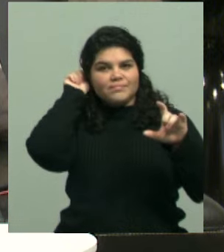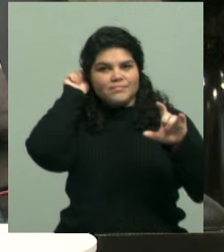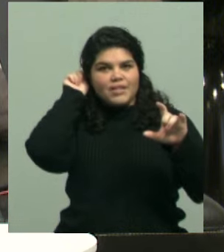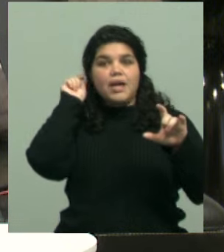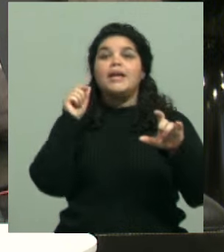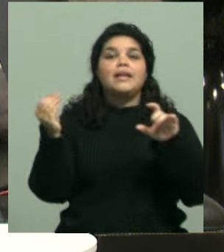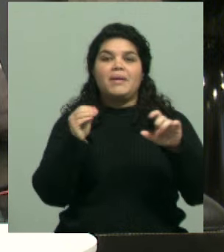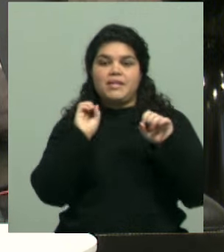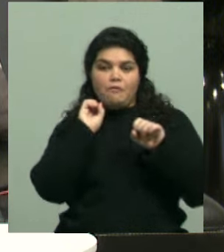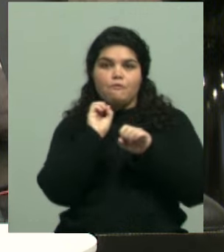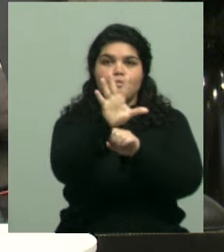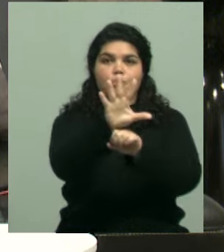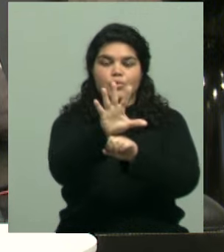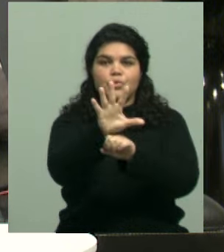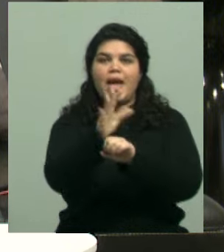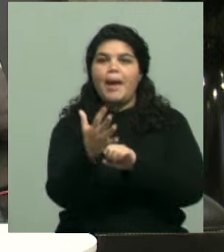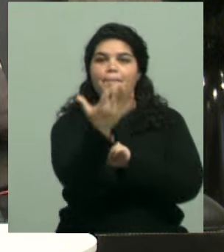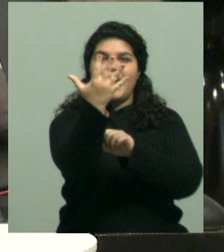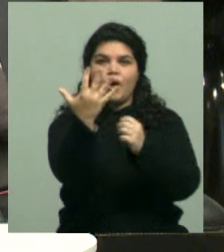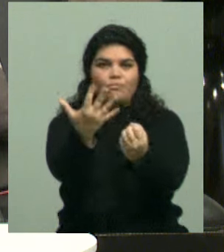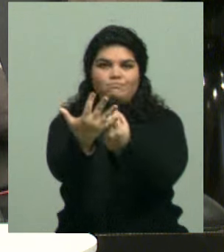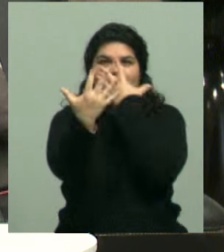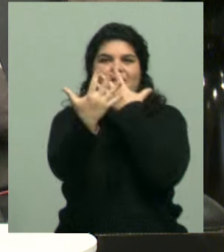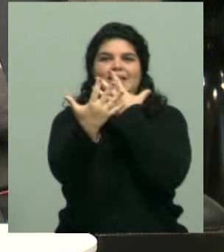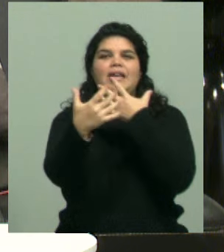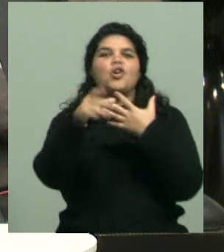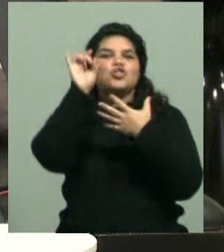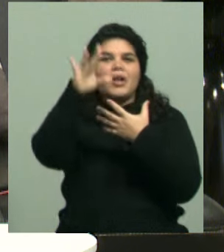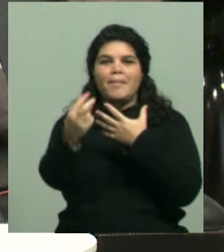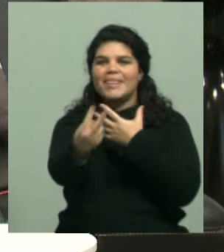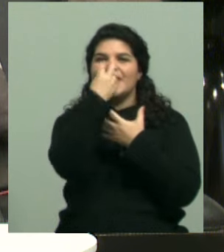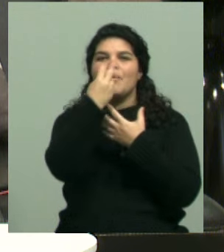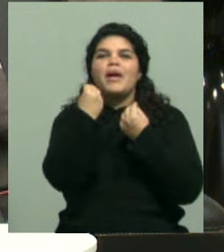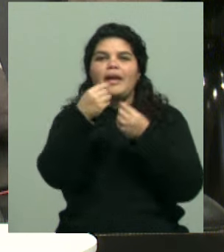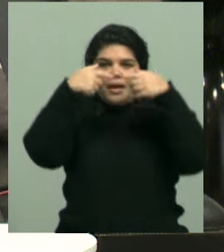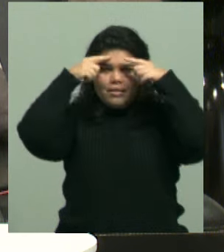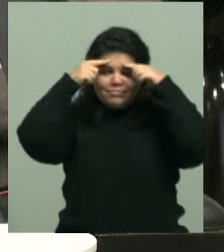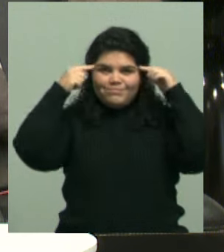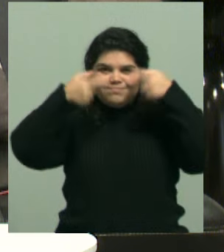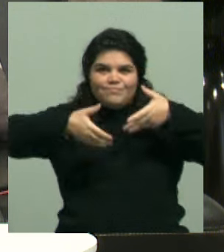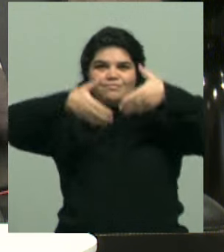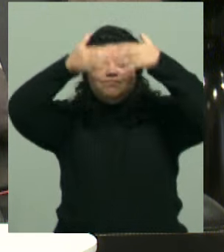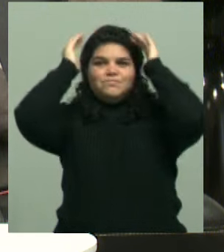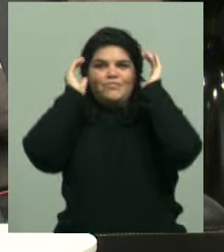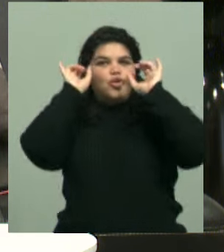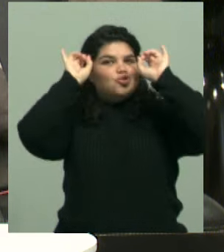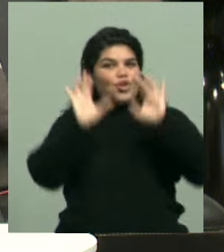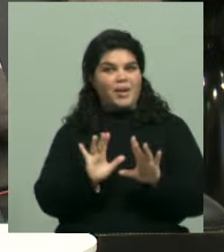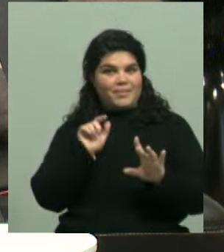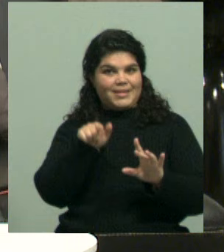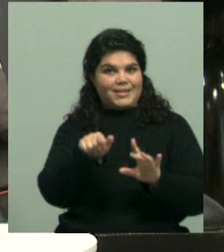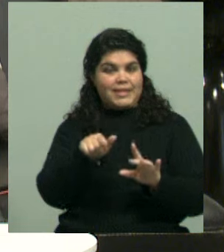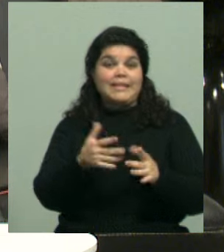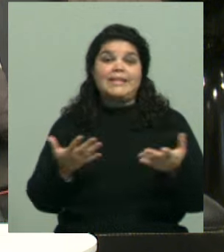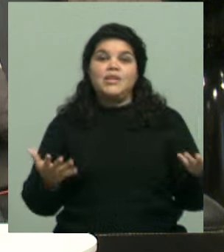el flash rebota en el espejo y al estar sucio y manchado no se ve bien. Y también bueno, se dice que esto también pertenece